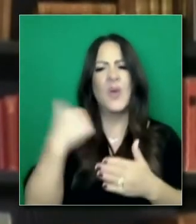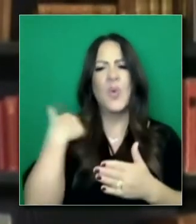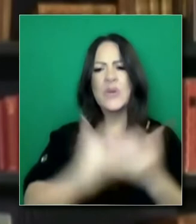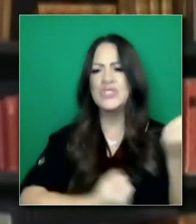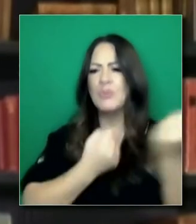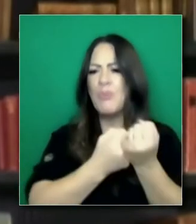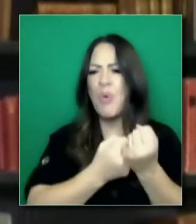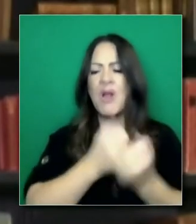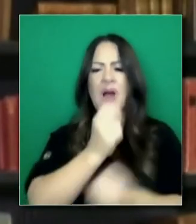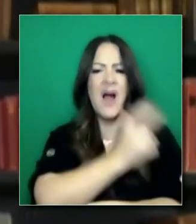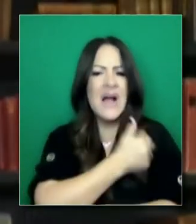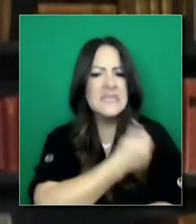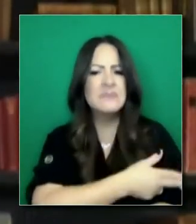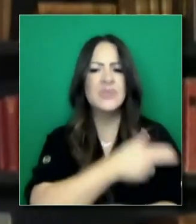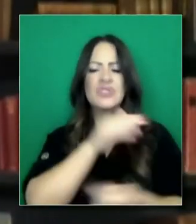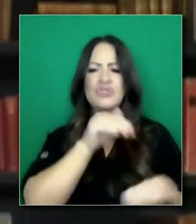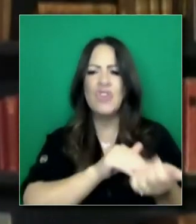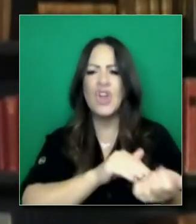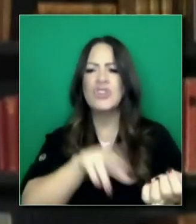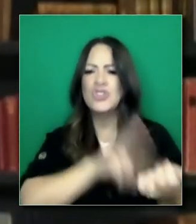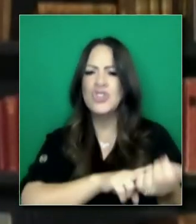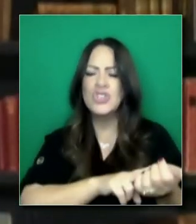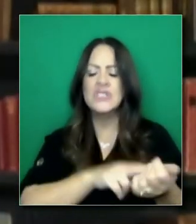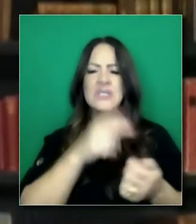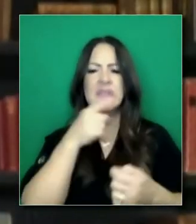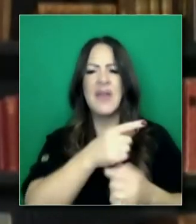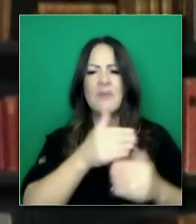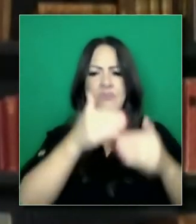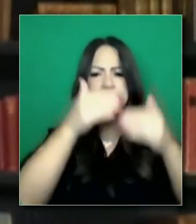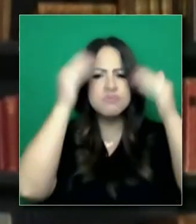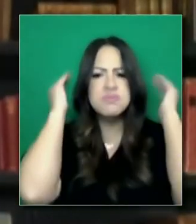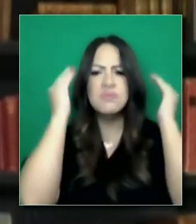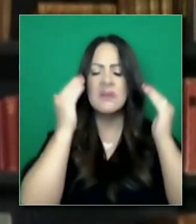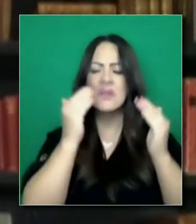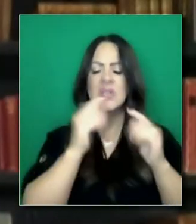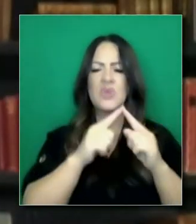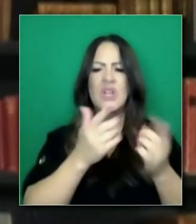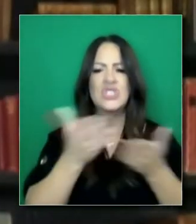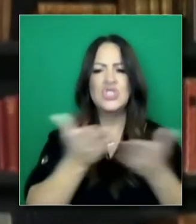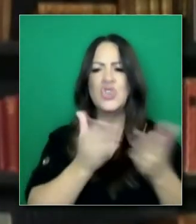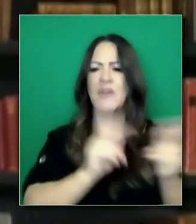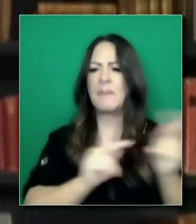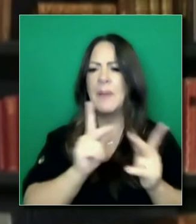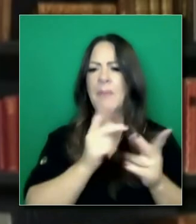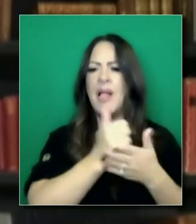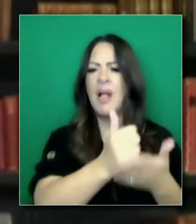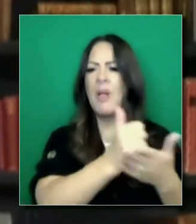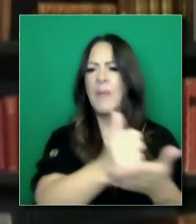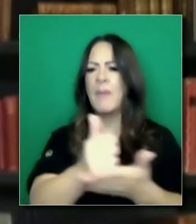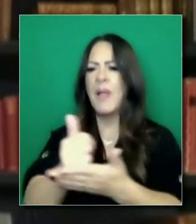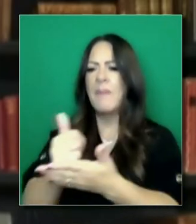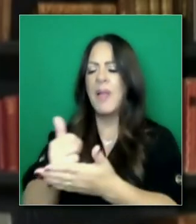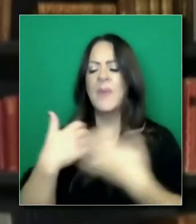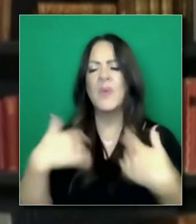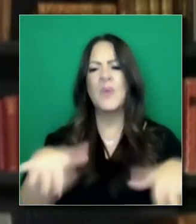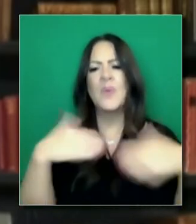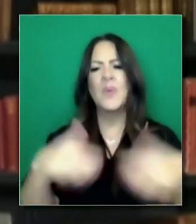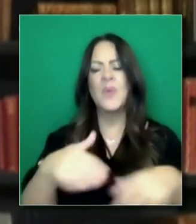muy difícil para todos. Y a todos administradores de hospitales y el doctor Ghali, a todo este personal de